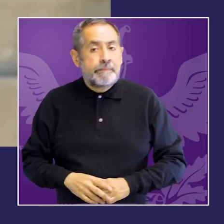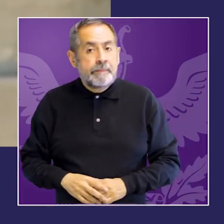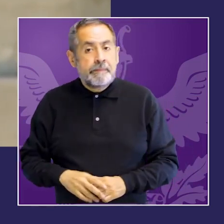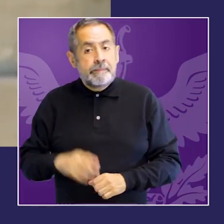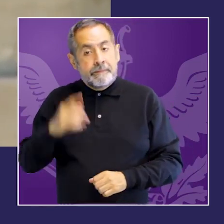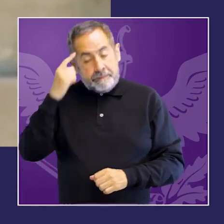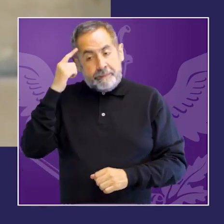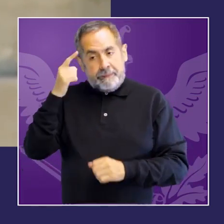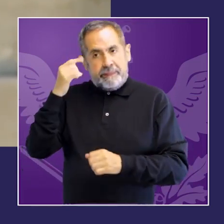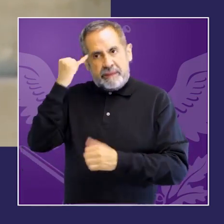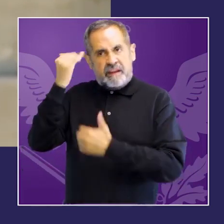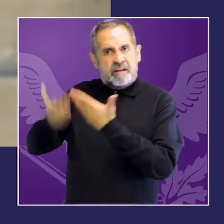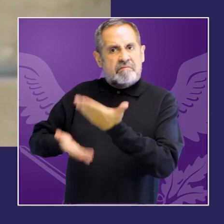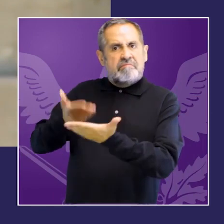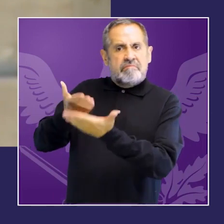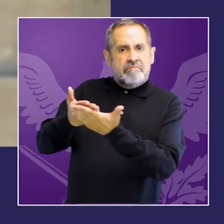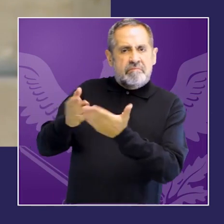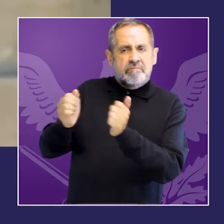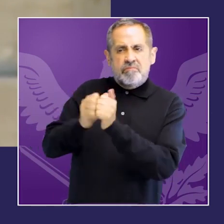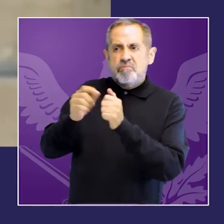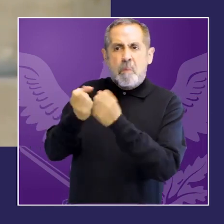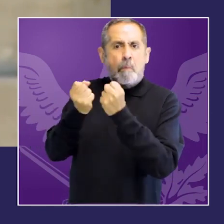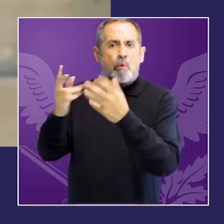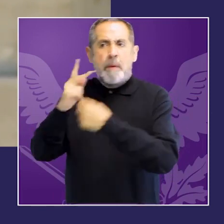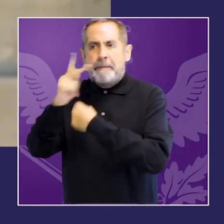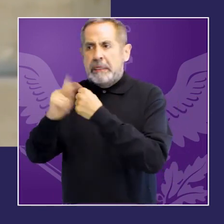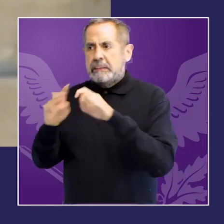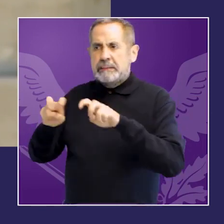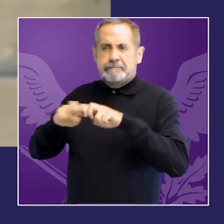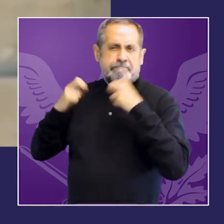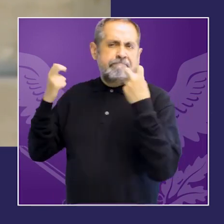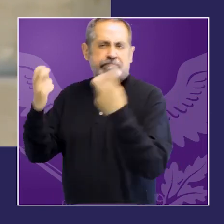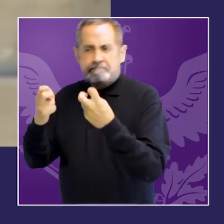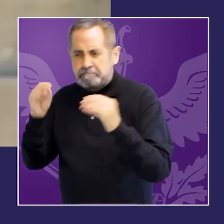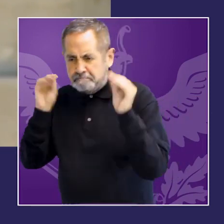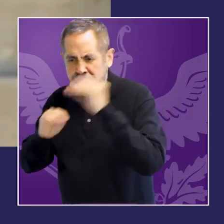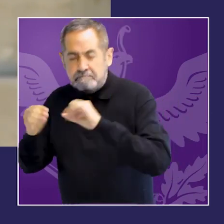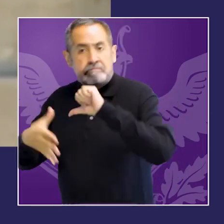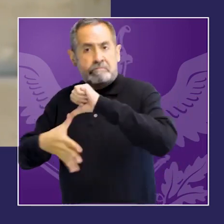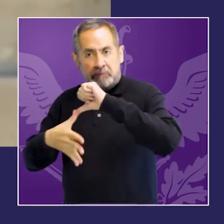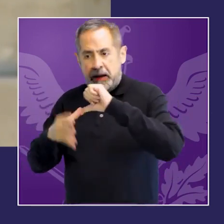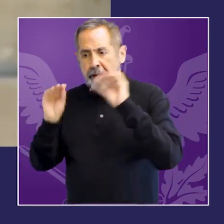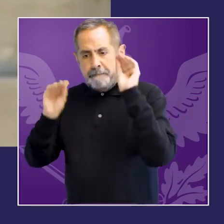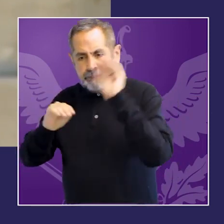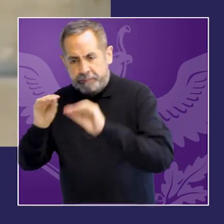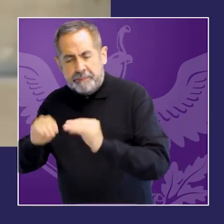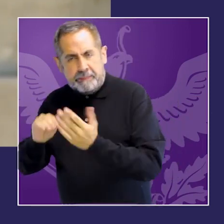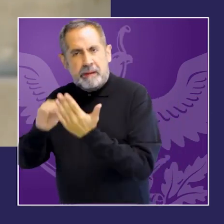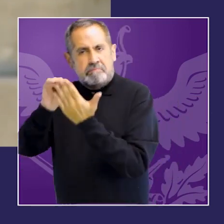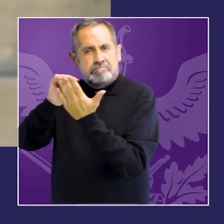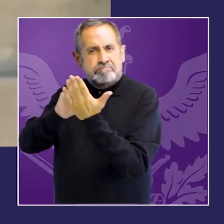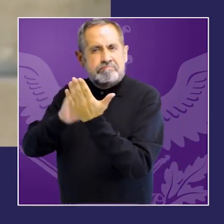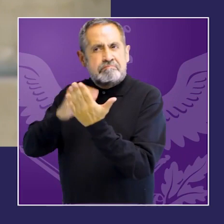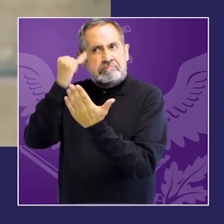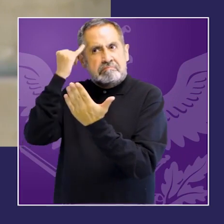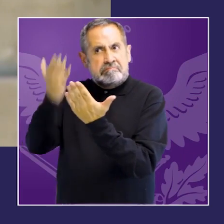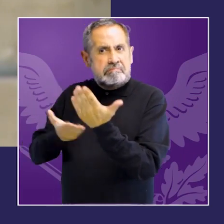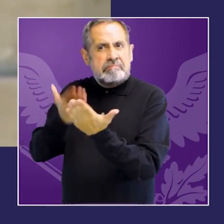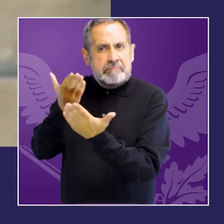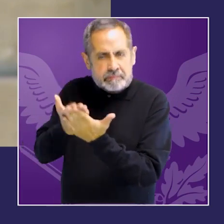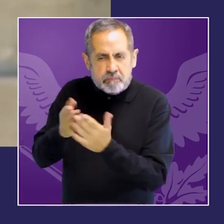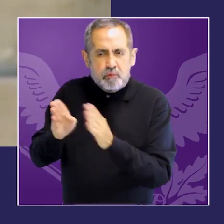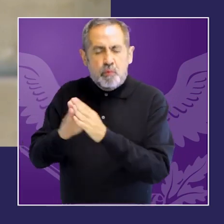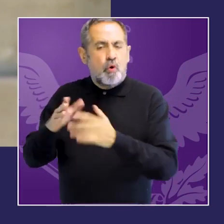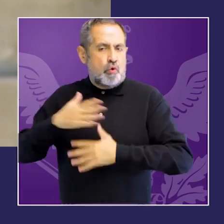la aplicación de las normas penales destinadas a la investigación, pre-resecución, sanción y, eventualmente, reparación de esta